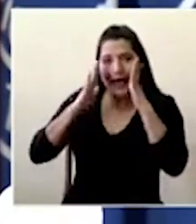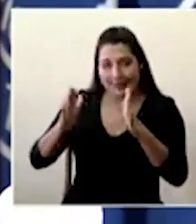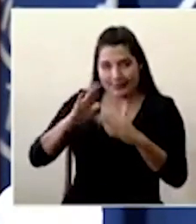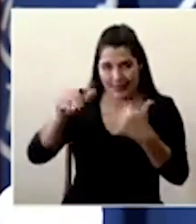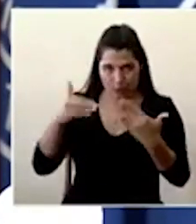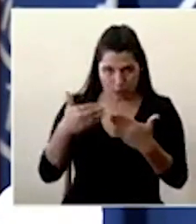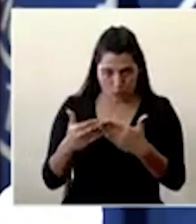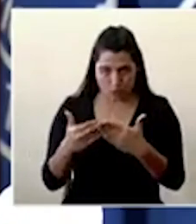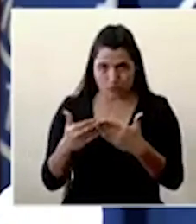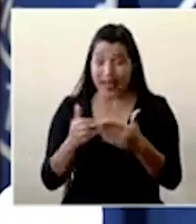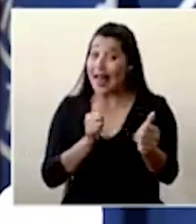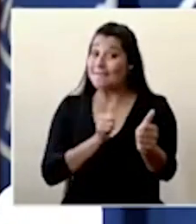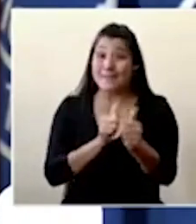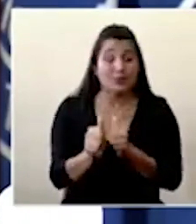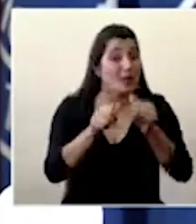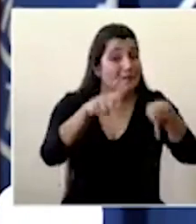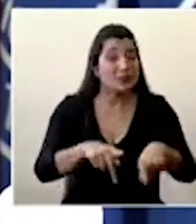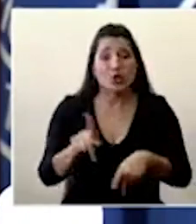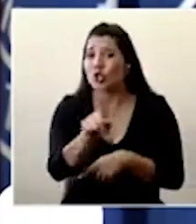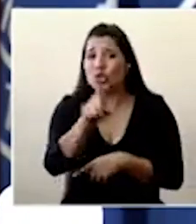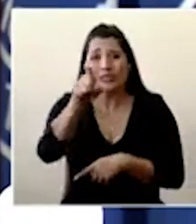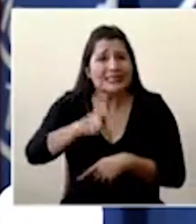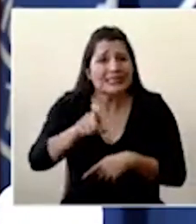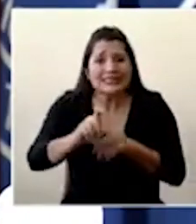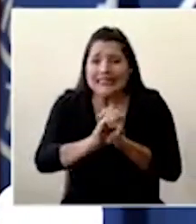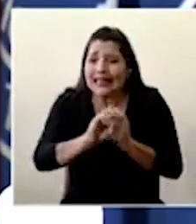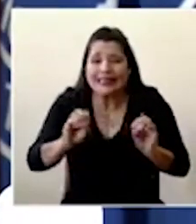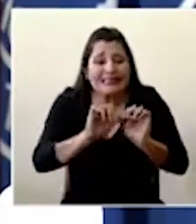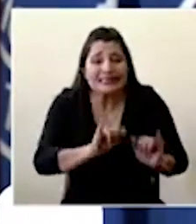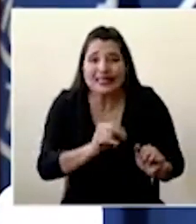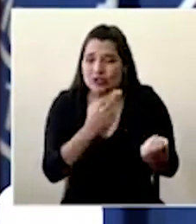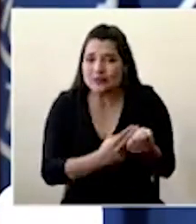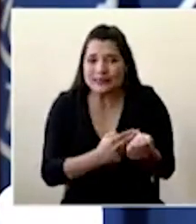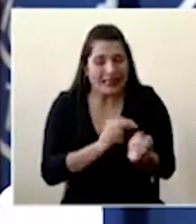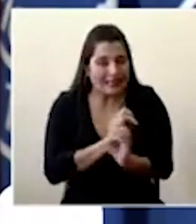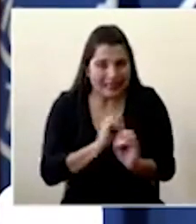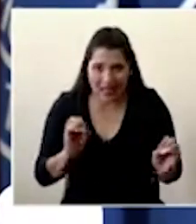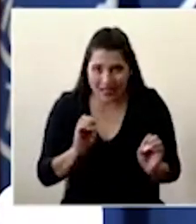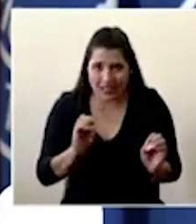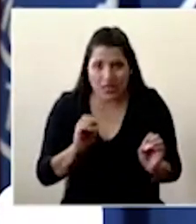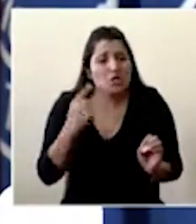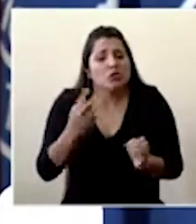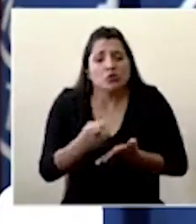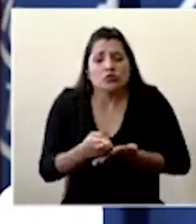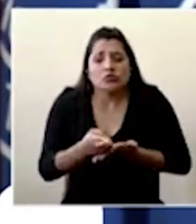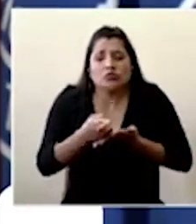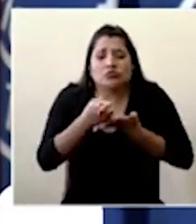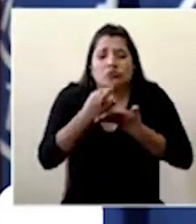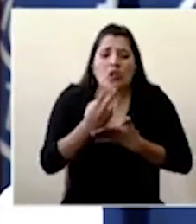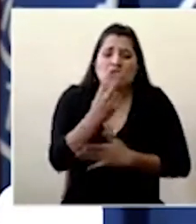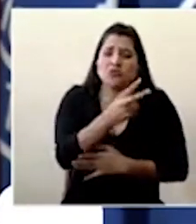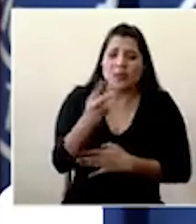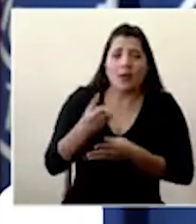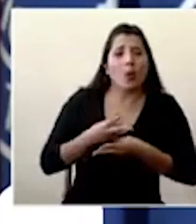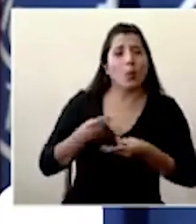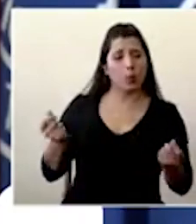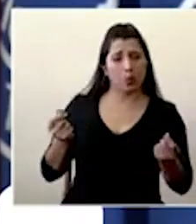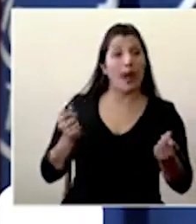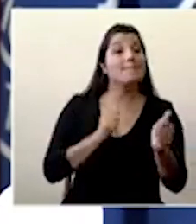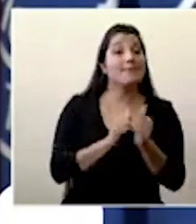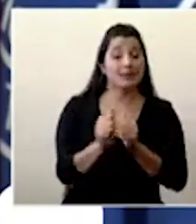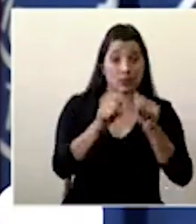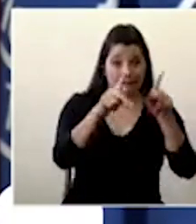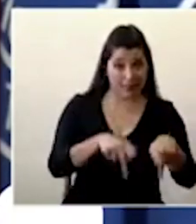población no va a requerir ni siquiera de ninguna intervención médica va a recuperarse al cabo de dos semanas y ya